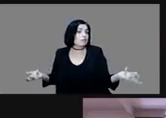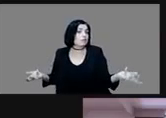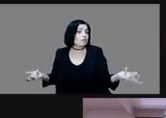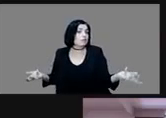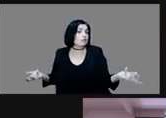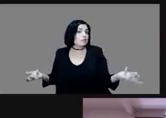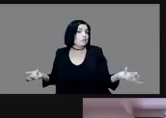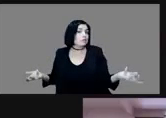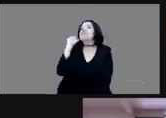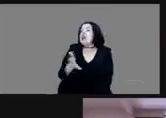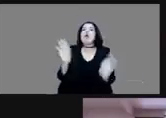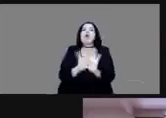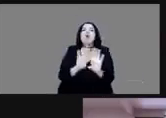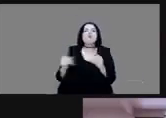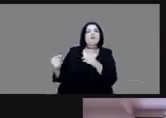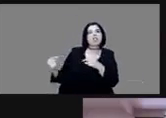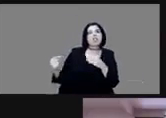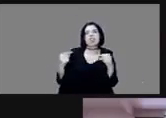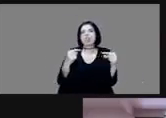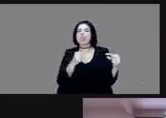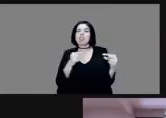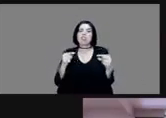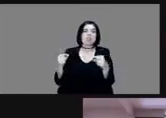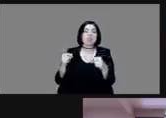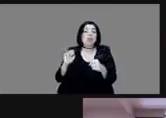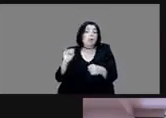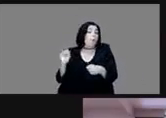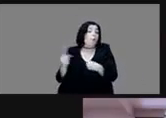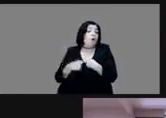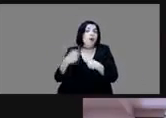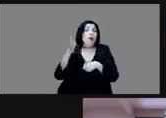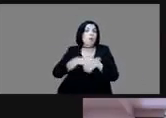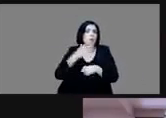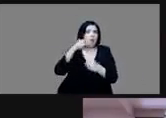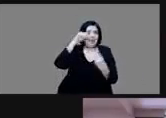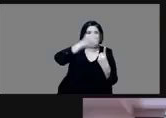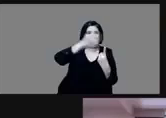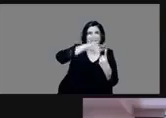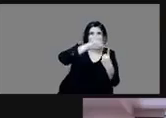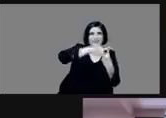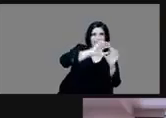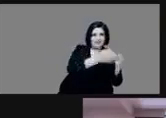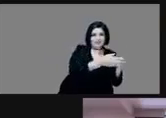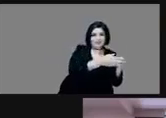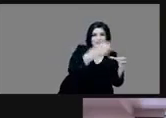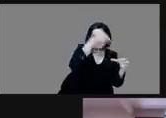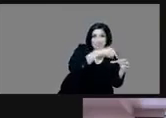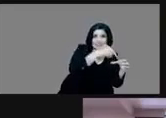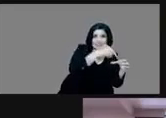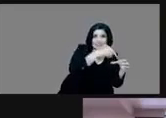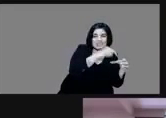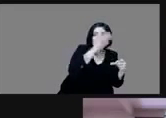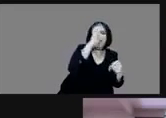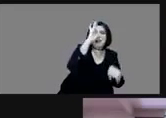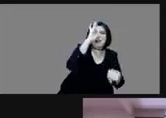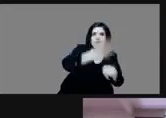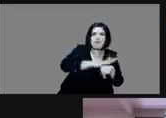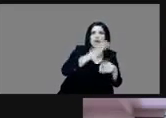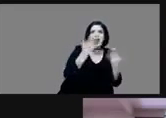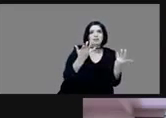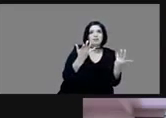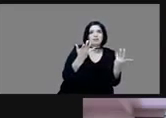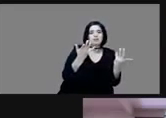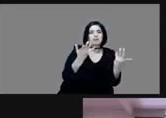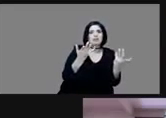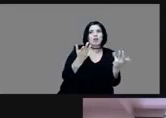diferencia con Tenochtitlan, porque Tenochtitlan era el que llevaba la mayor parte del tributo que se recibía, ¿verdad?